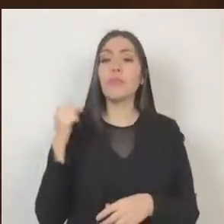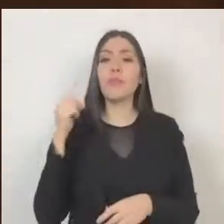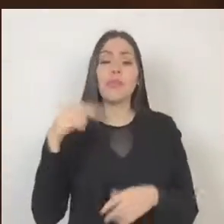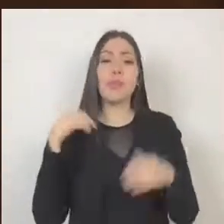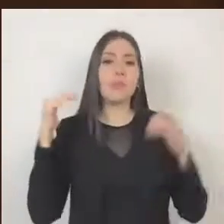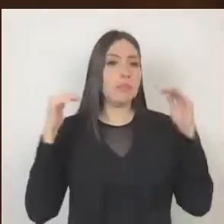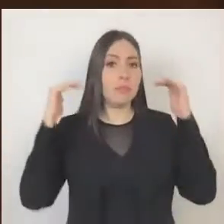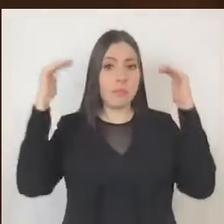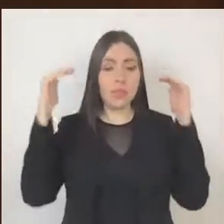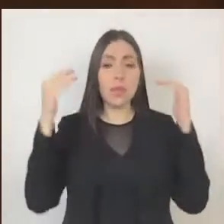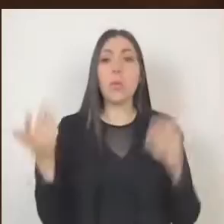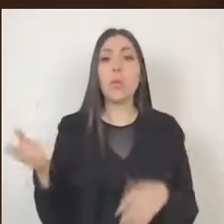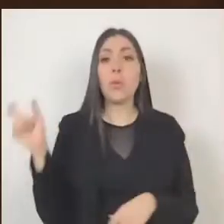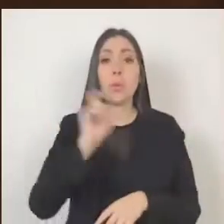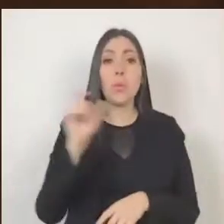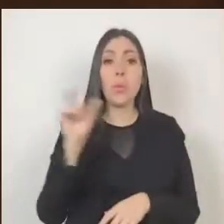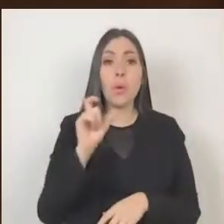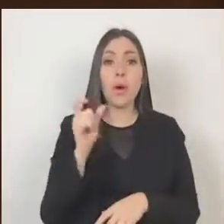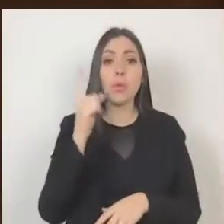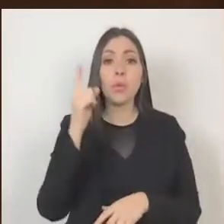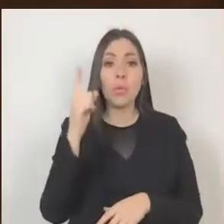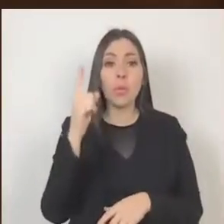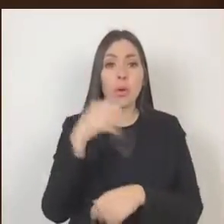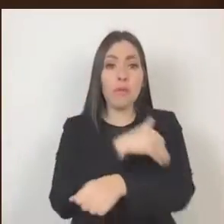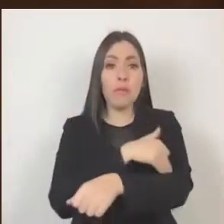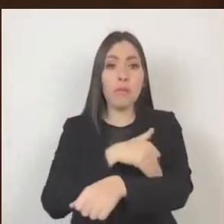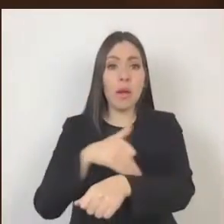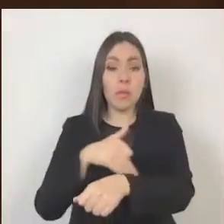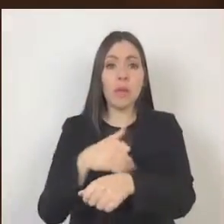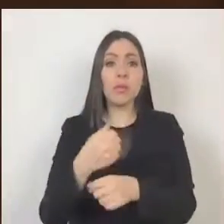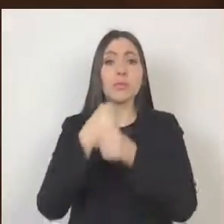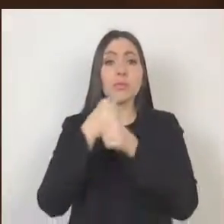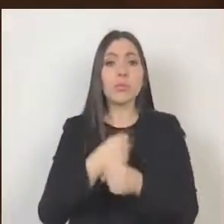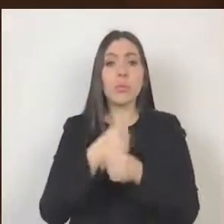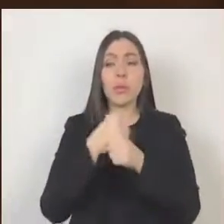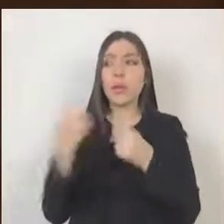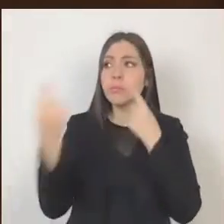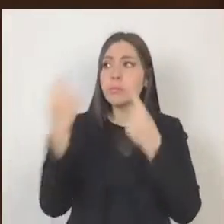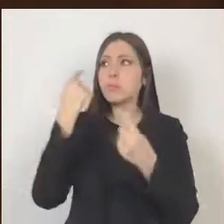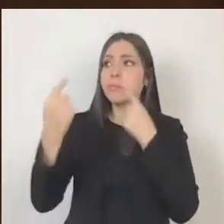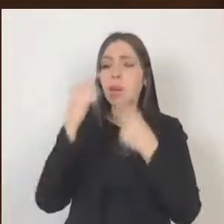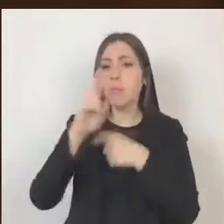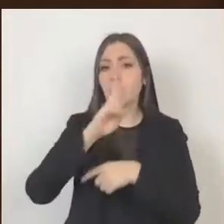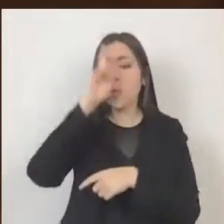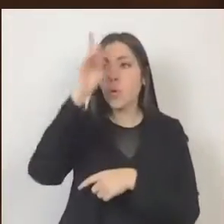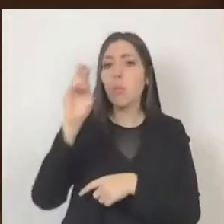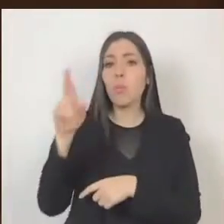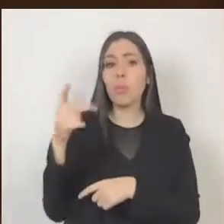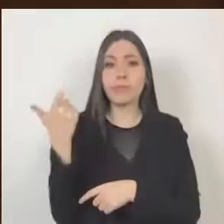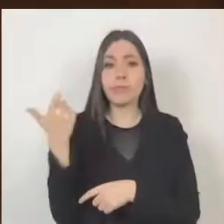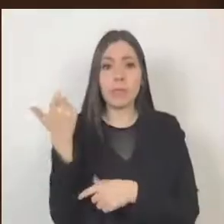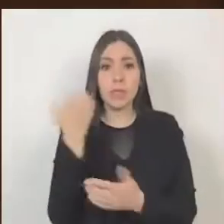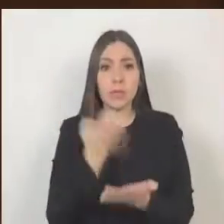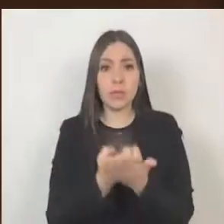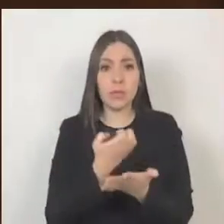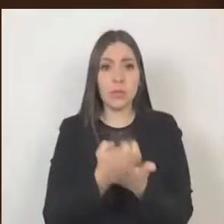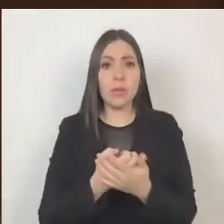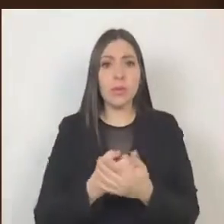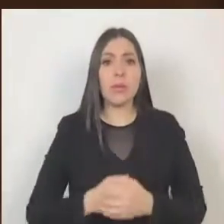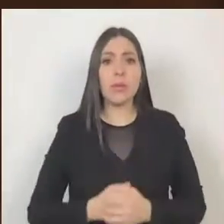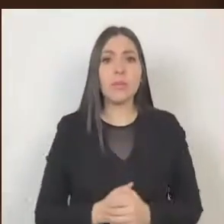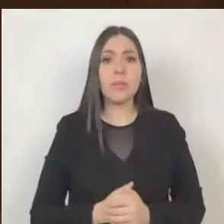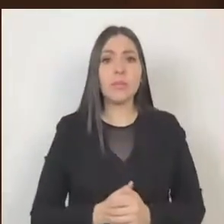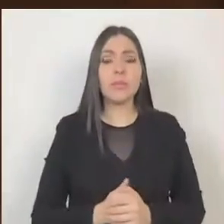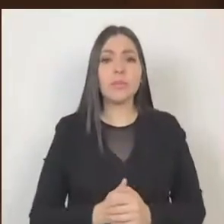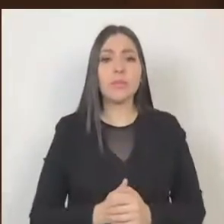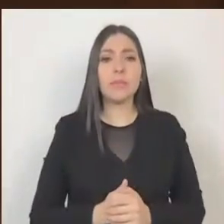cuando un integrante de la familia sufre violencia económica o patrimonial, no siempre es porque carezca de